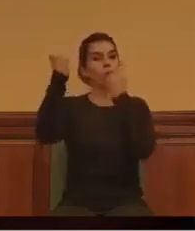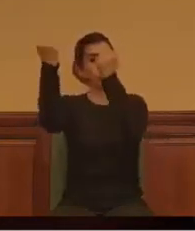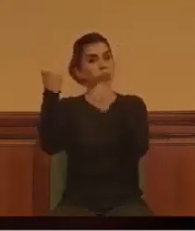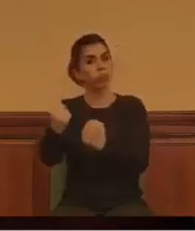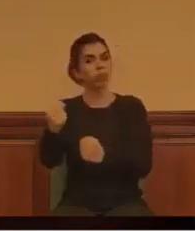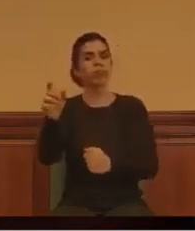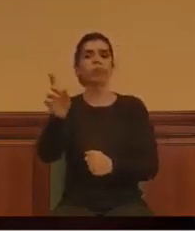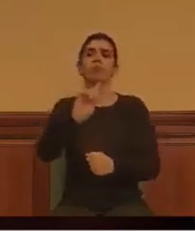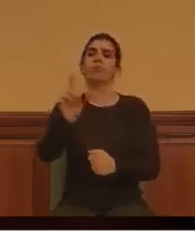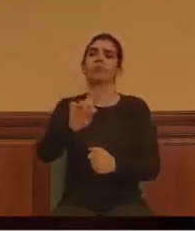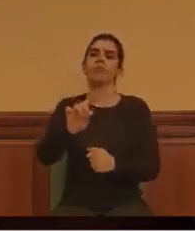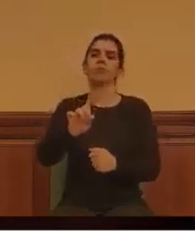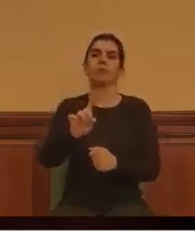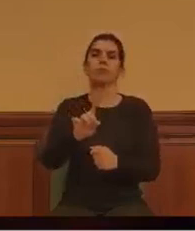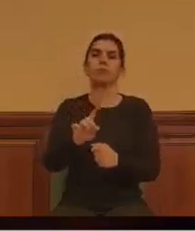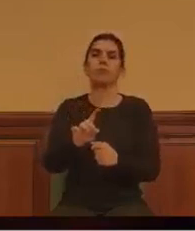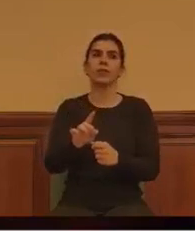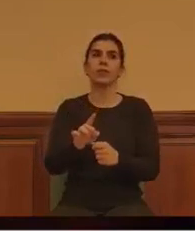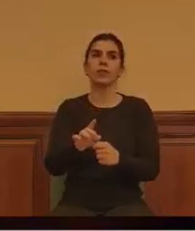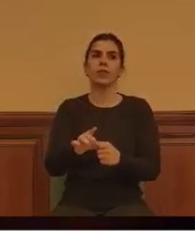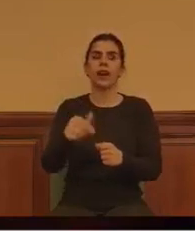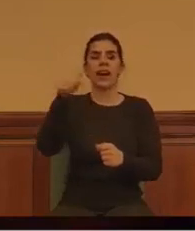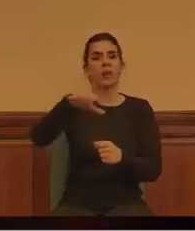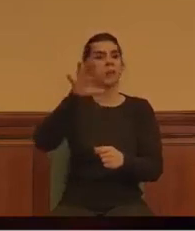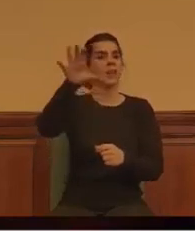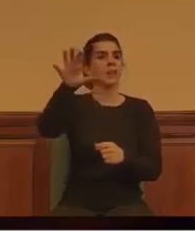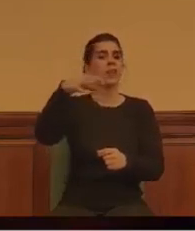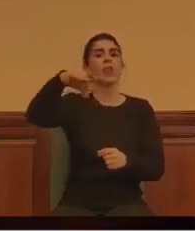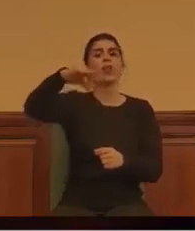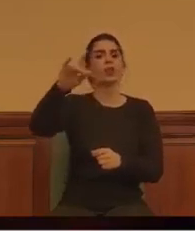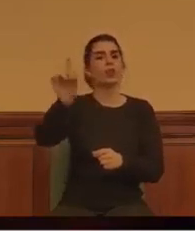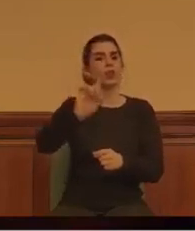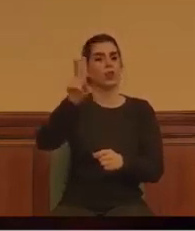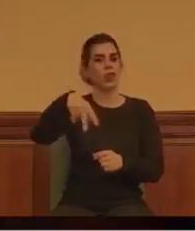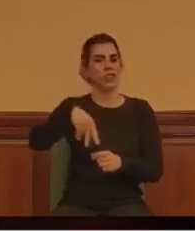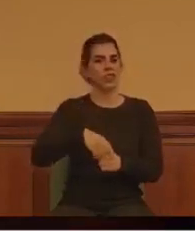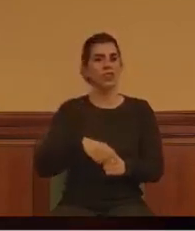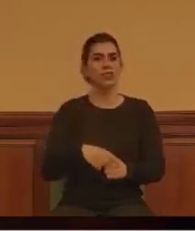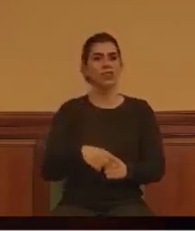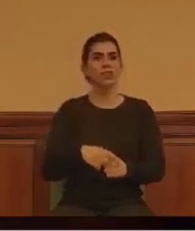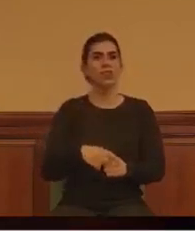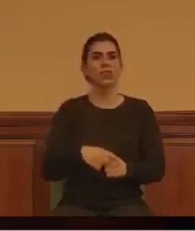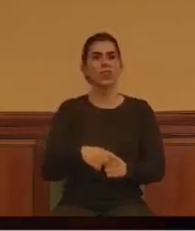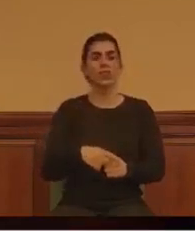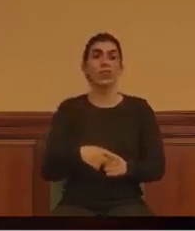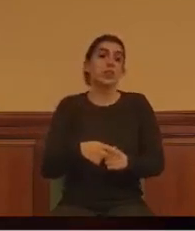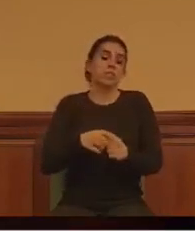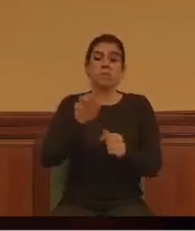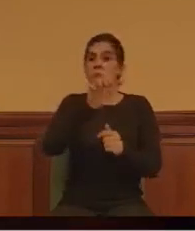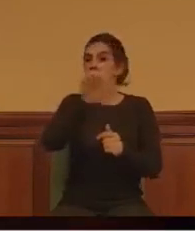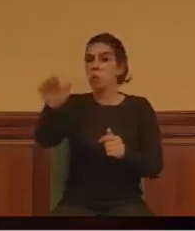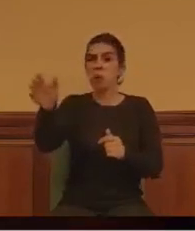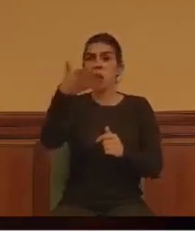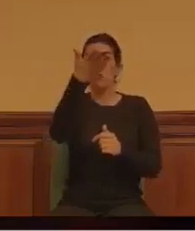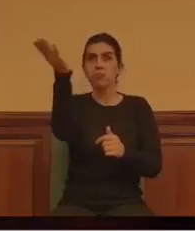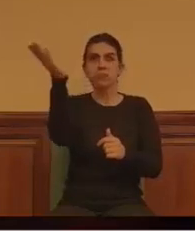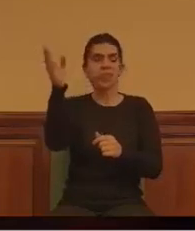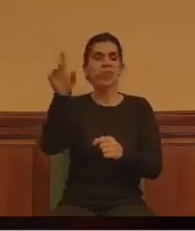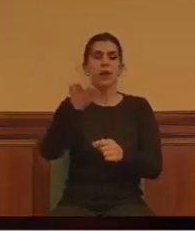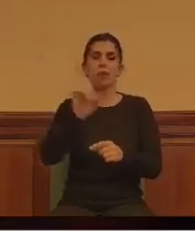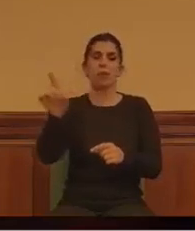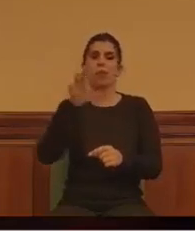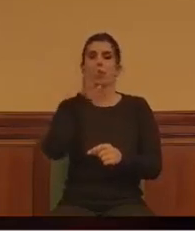existente en nuestro país ni en el ámbito europeo. La Unión Europea creó su propia